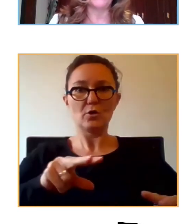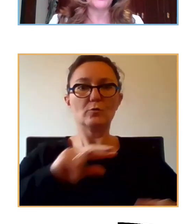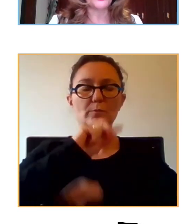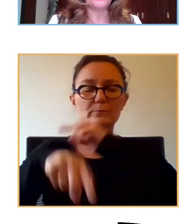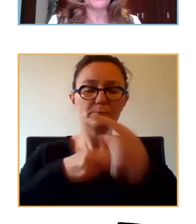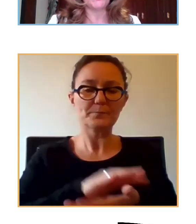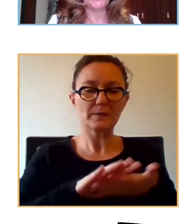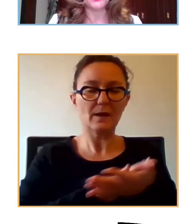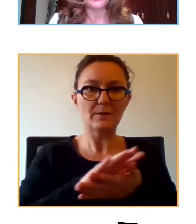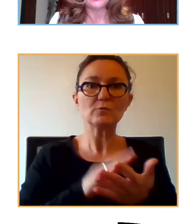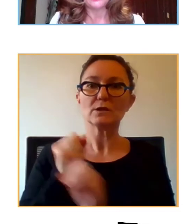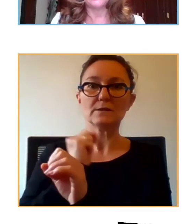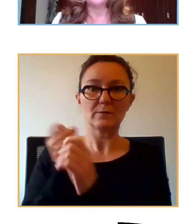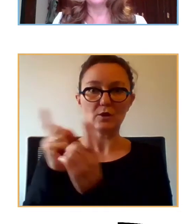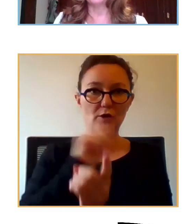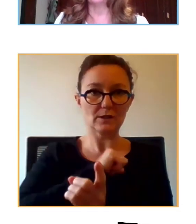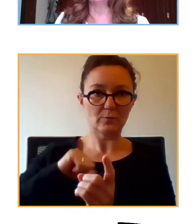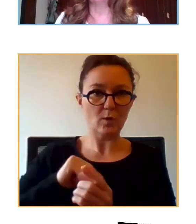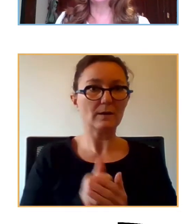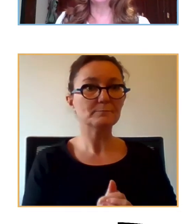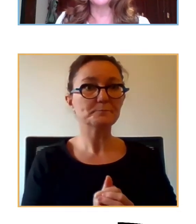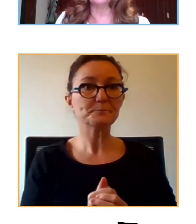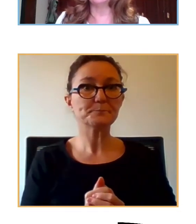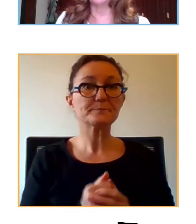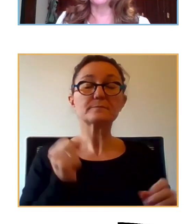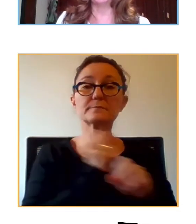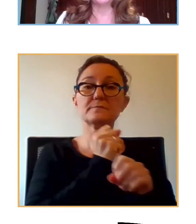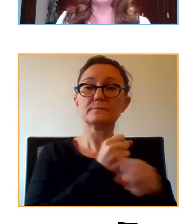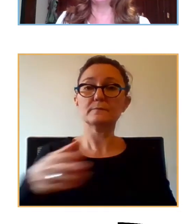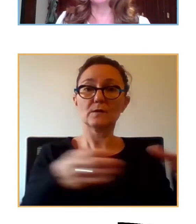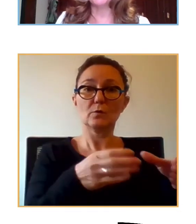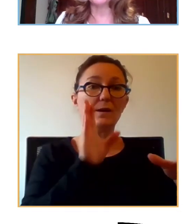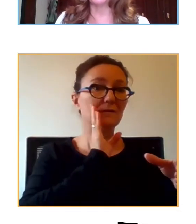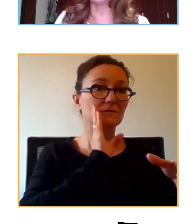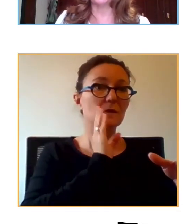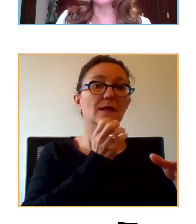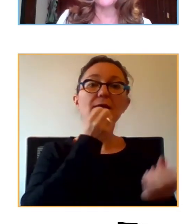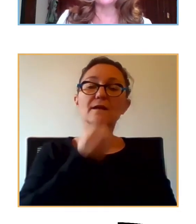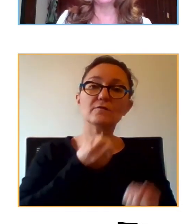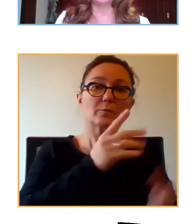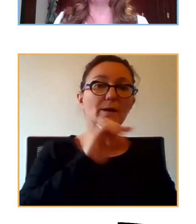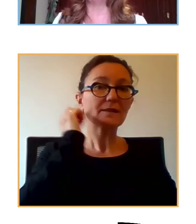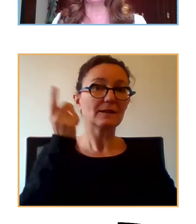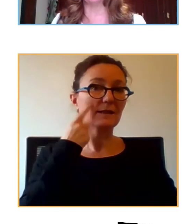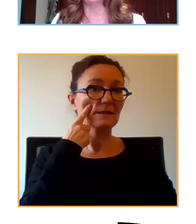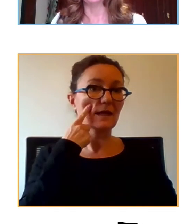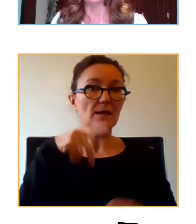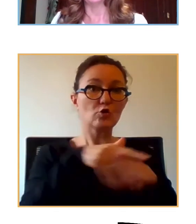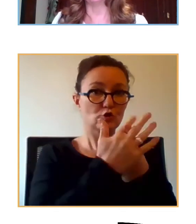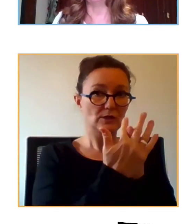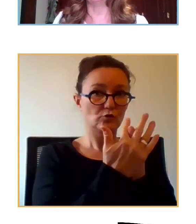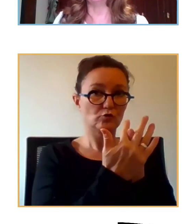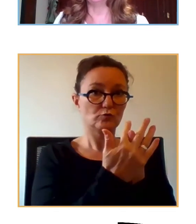intervención individual. En la intervención grupal decíamos informar, detectar los casos, informar